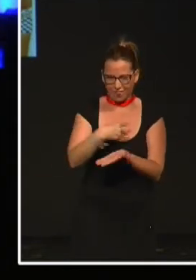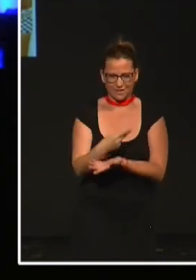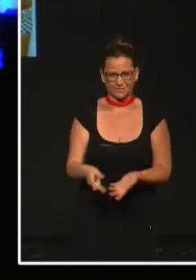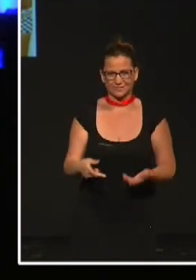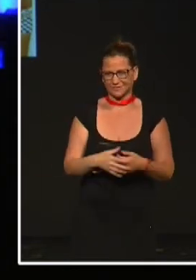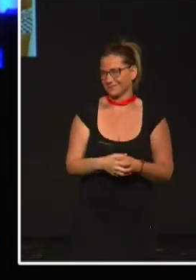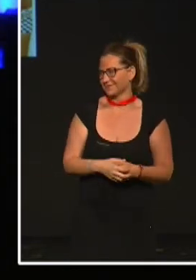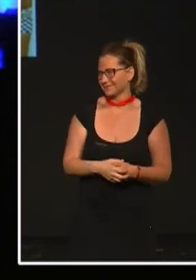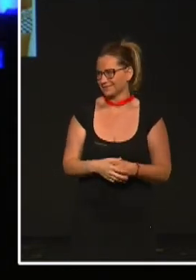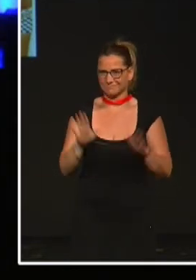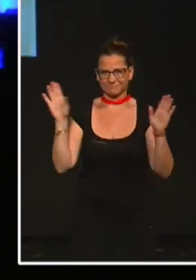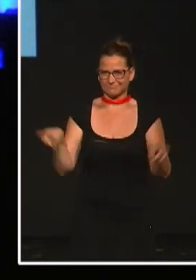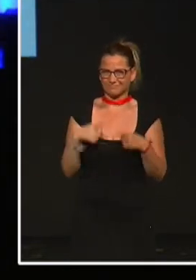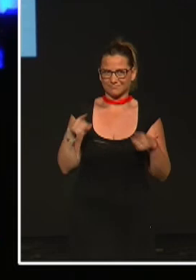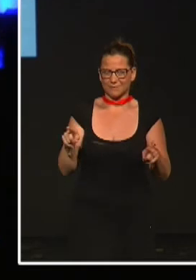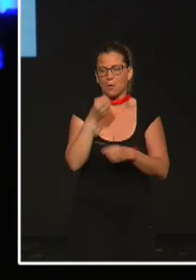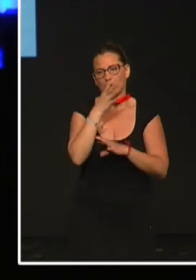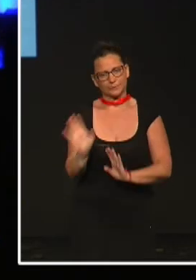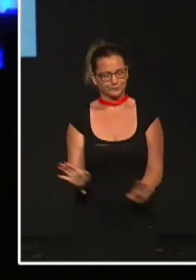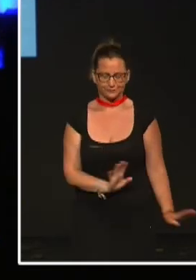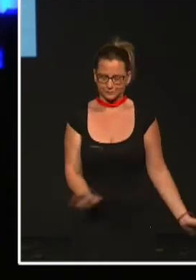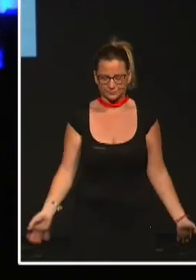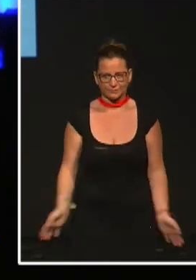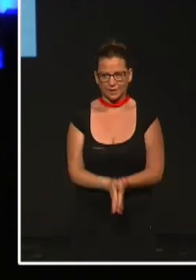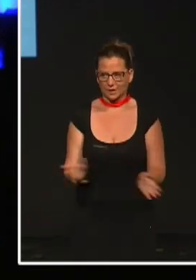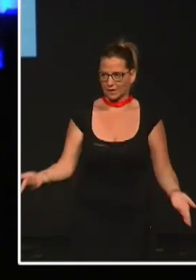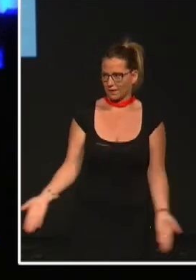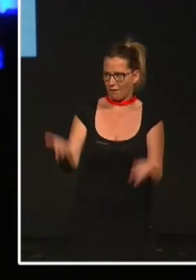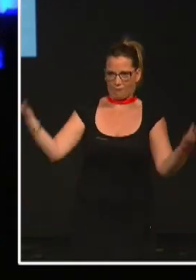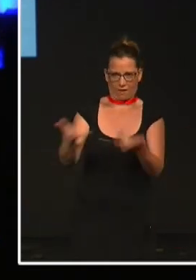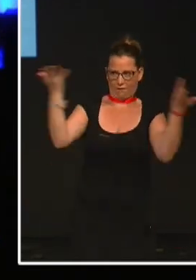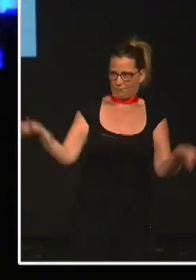¡Ey! ¡Ey! ¡Ey! Bueno, que os venís a ribón pronto.